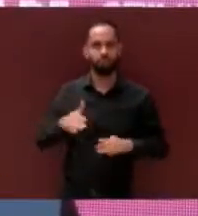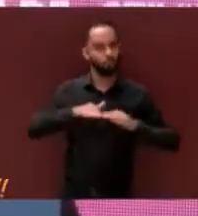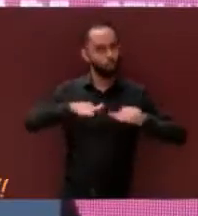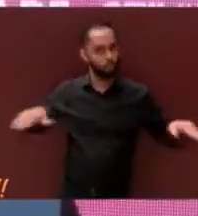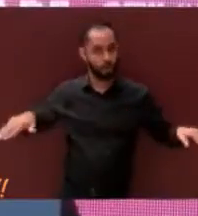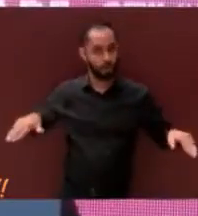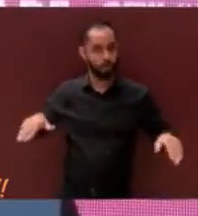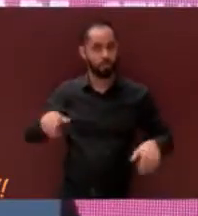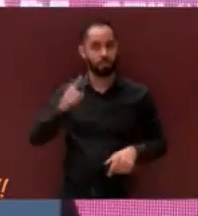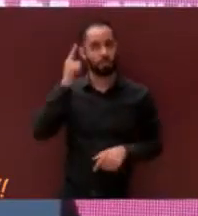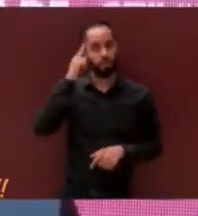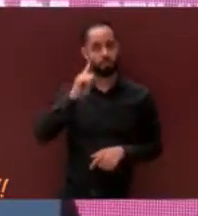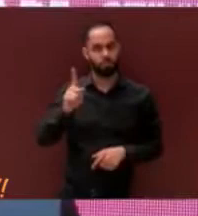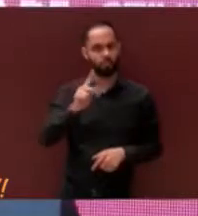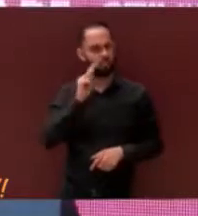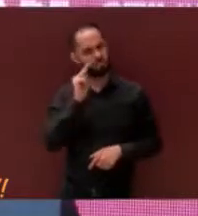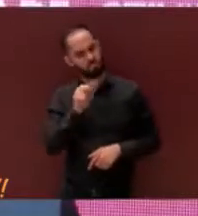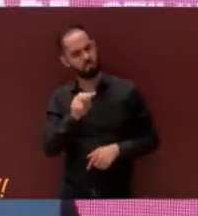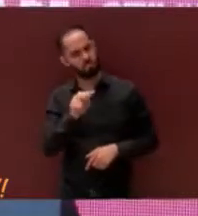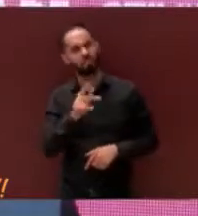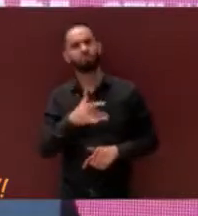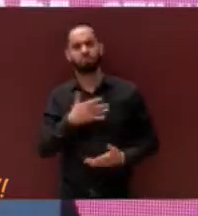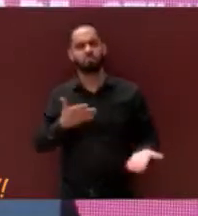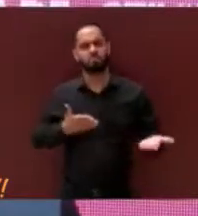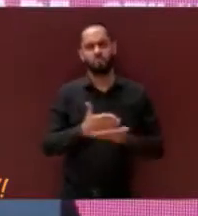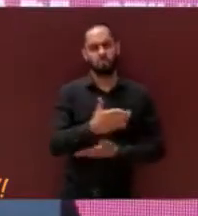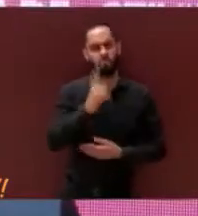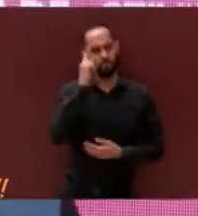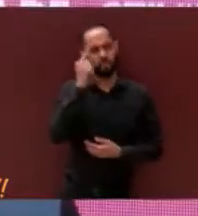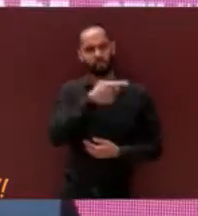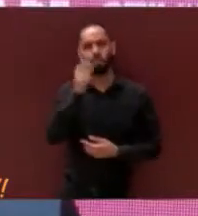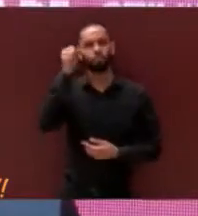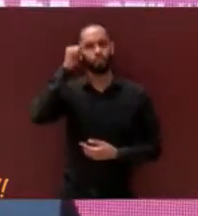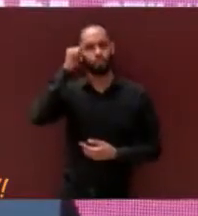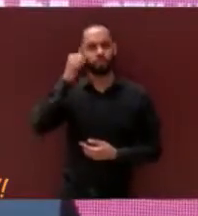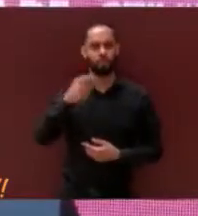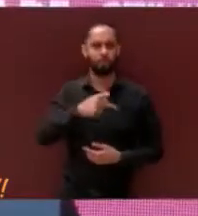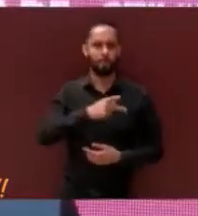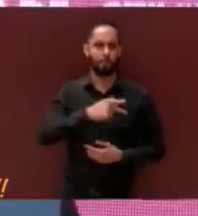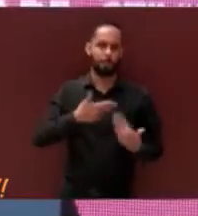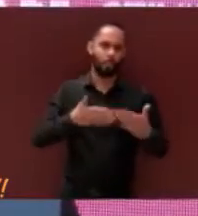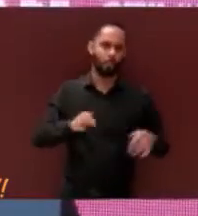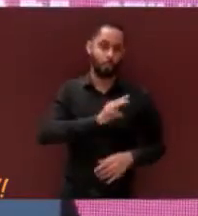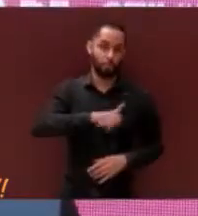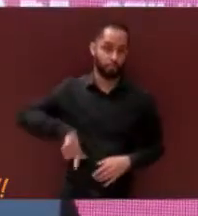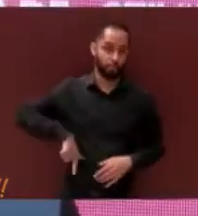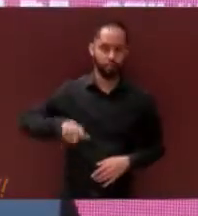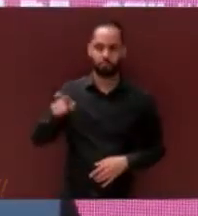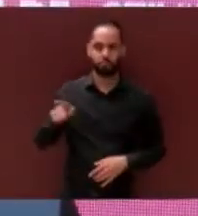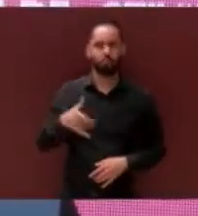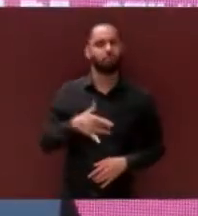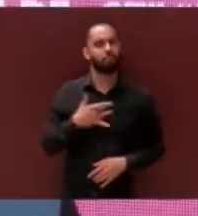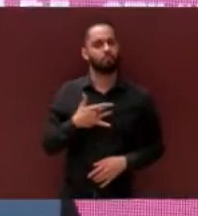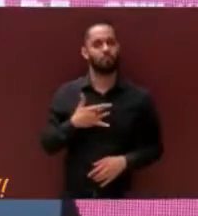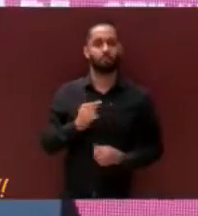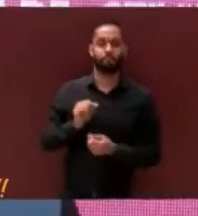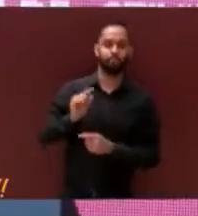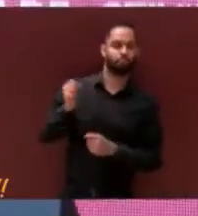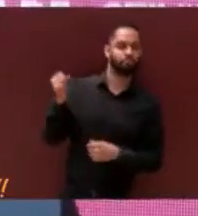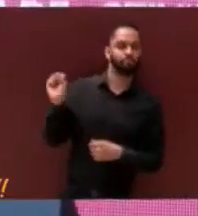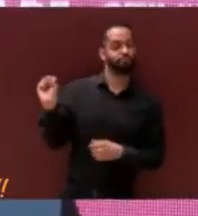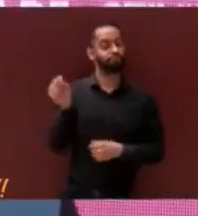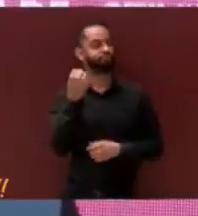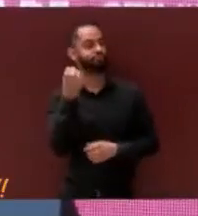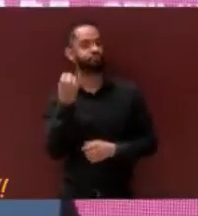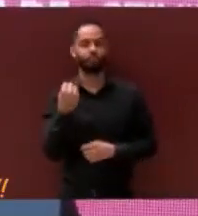oportuna observación de la actuación de los servidores públicos municipales. No había lugar para la indiferencia o la